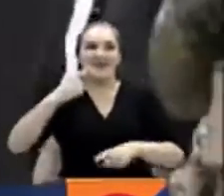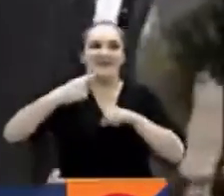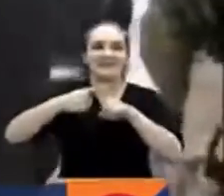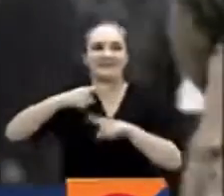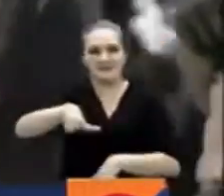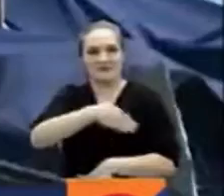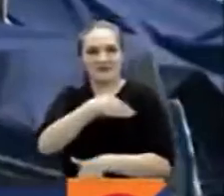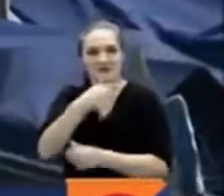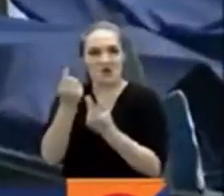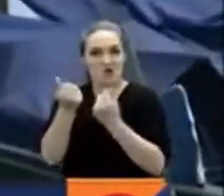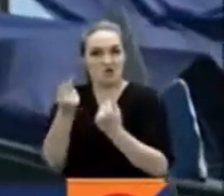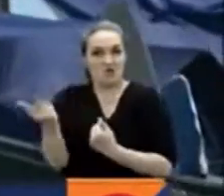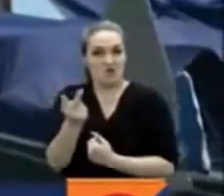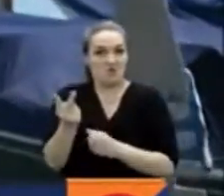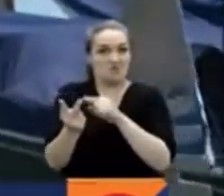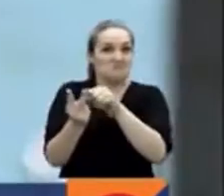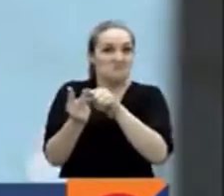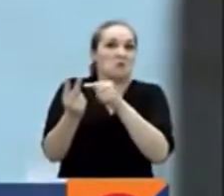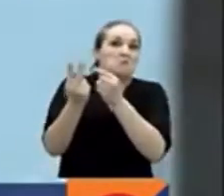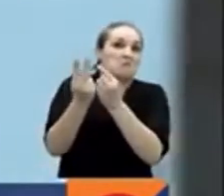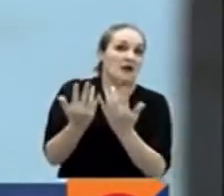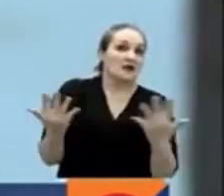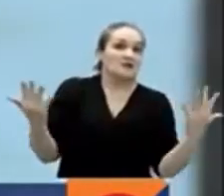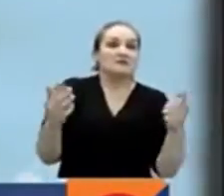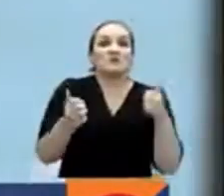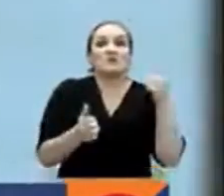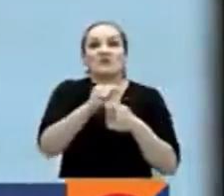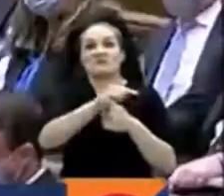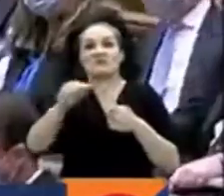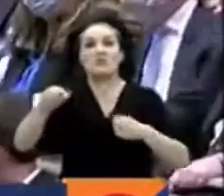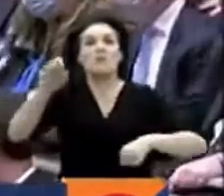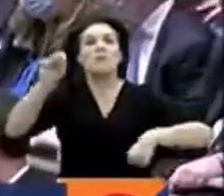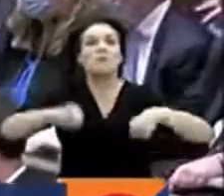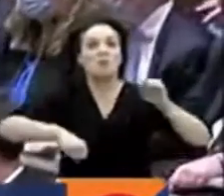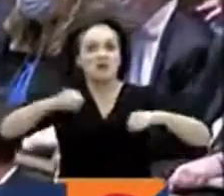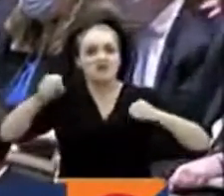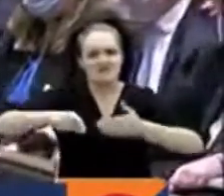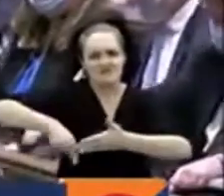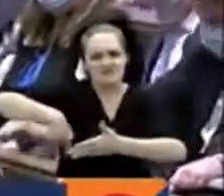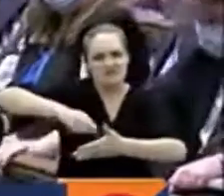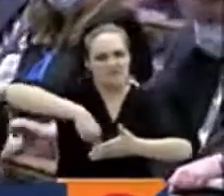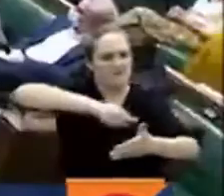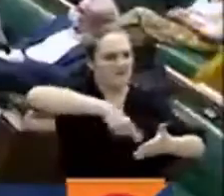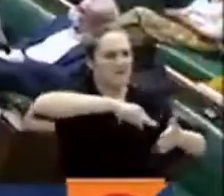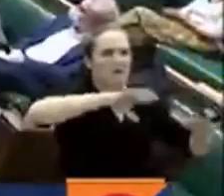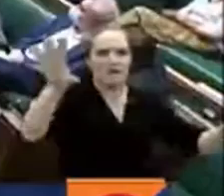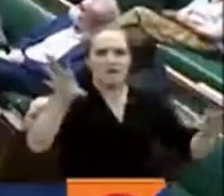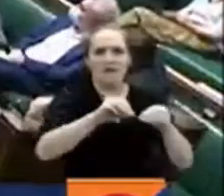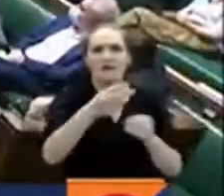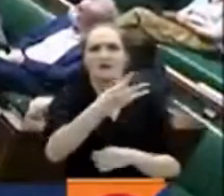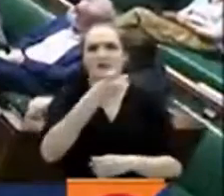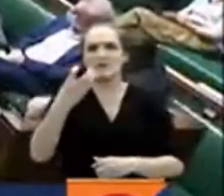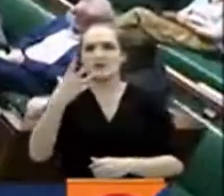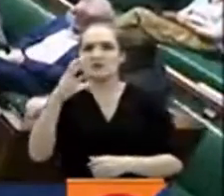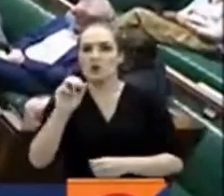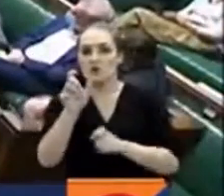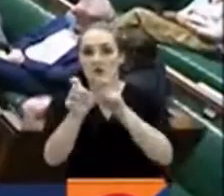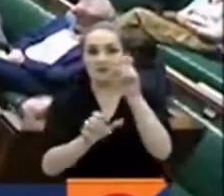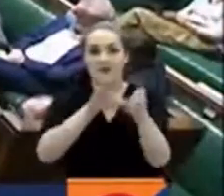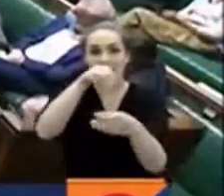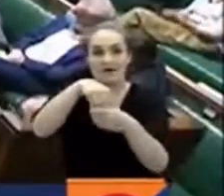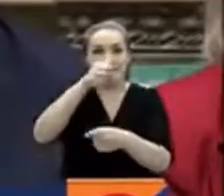Ellos, como los demás opcionados, deben amasar el centenar de firmas de entre 350 legisladores conservadores.